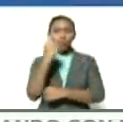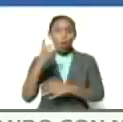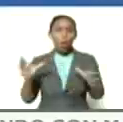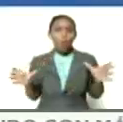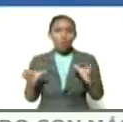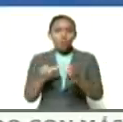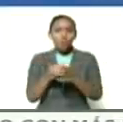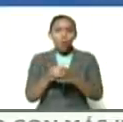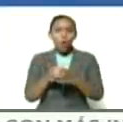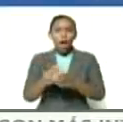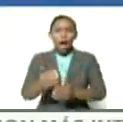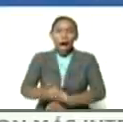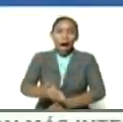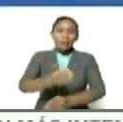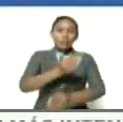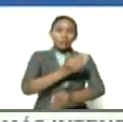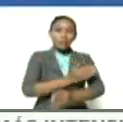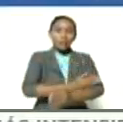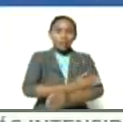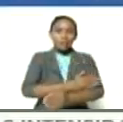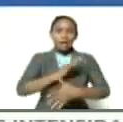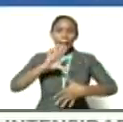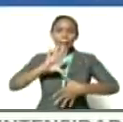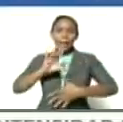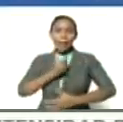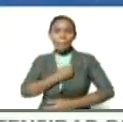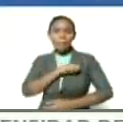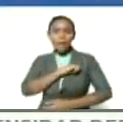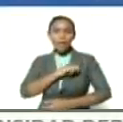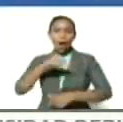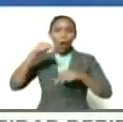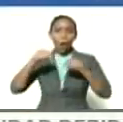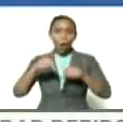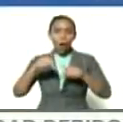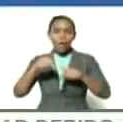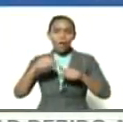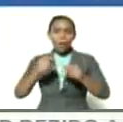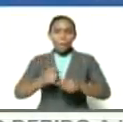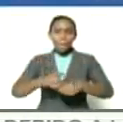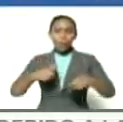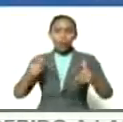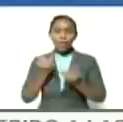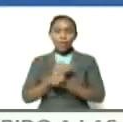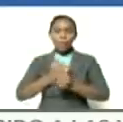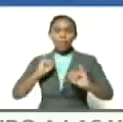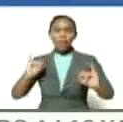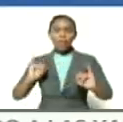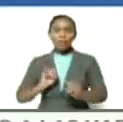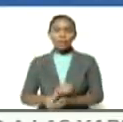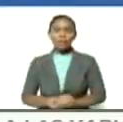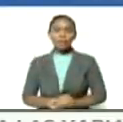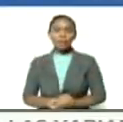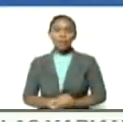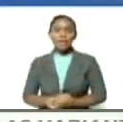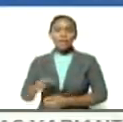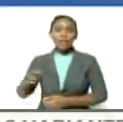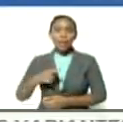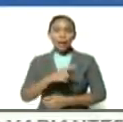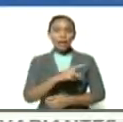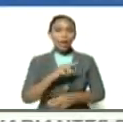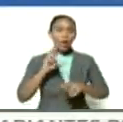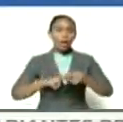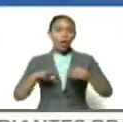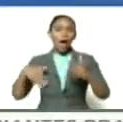la antes América Española hoy emancipada desde el Río Negro hasta la